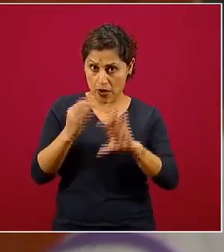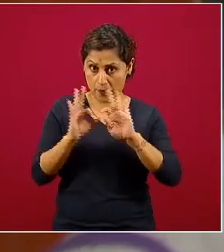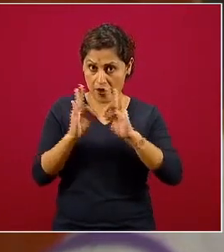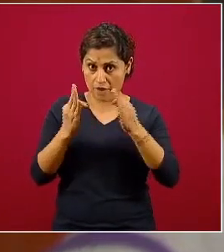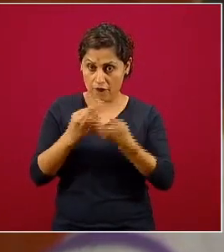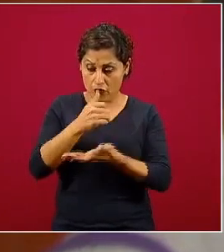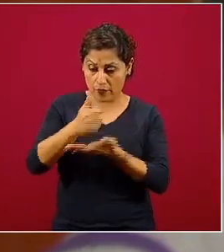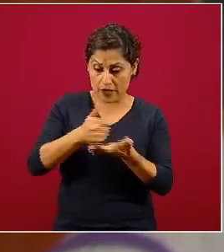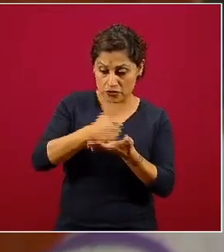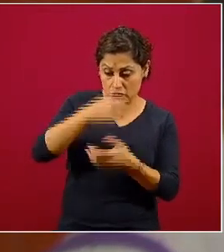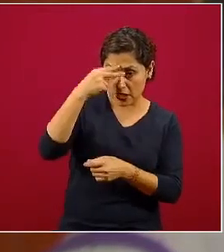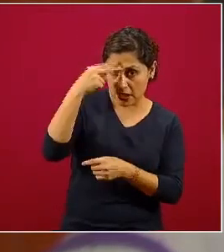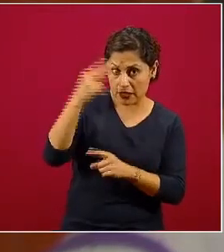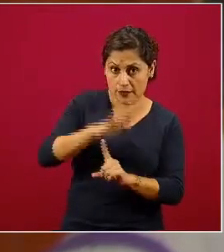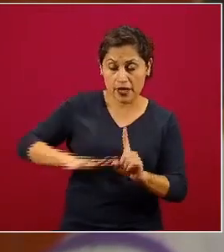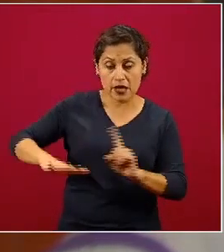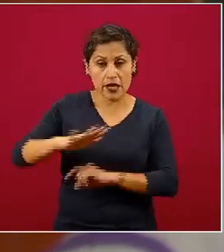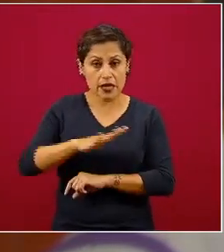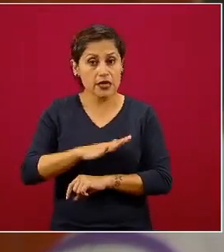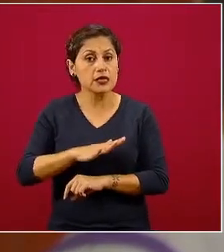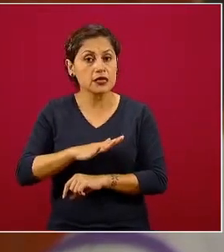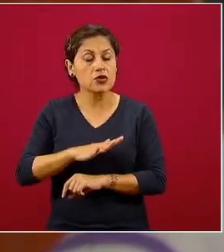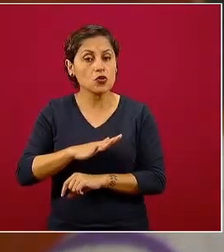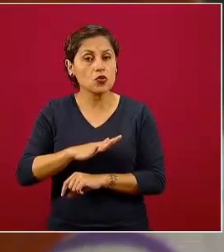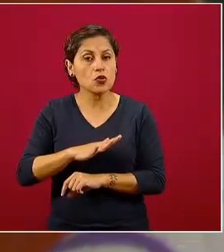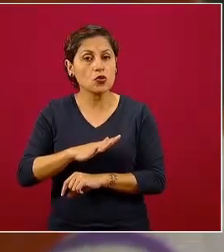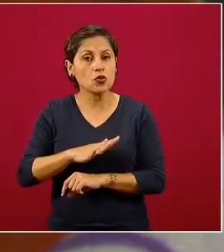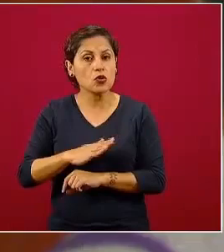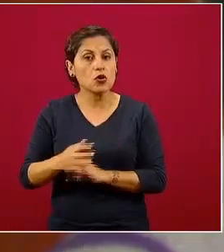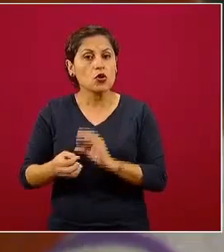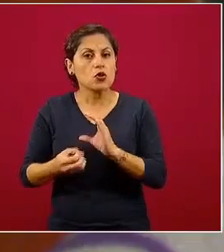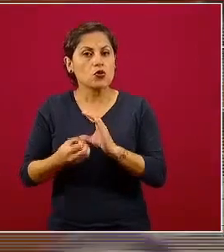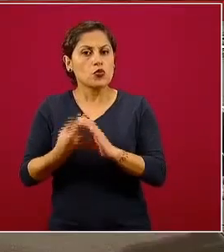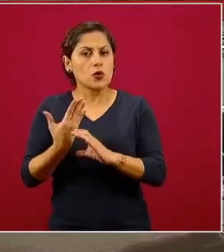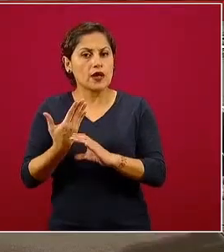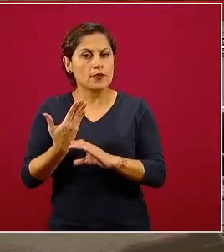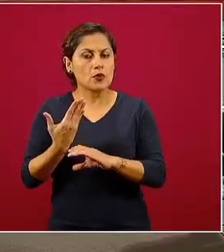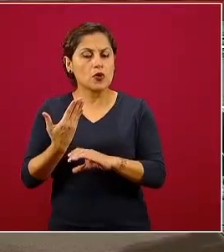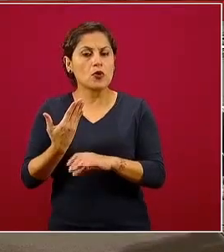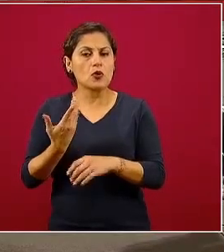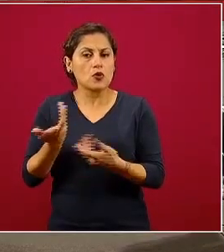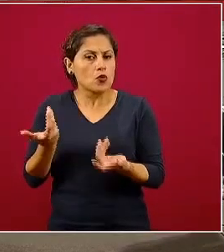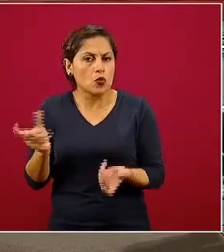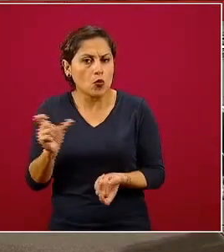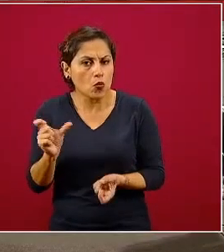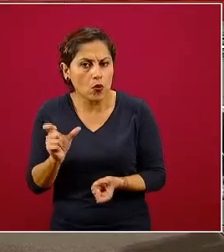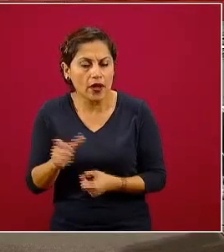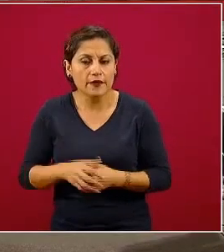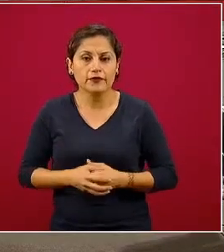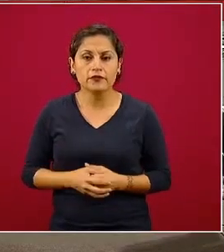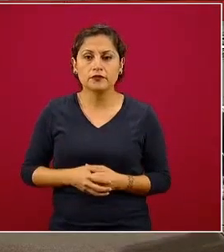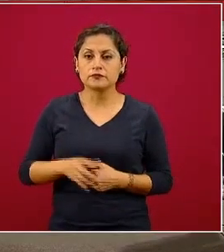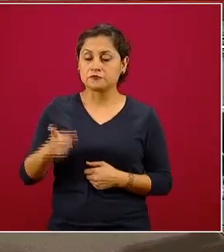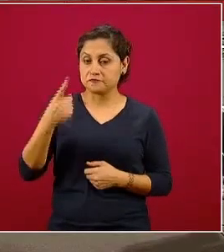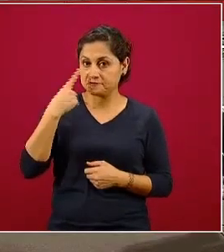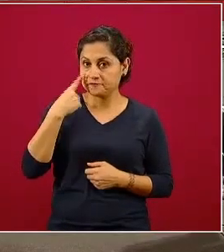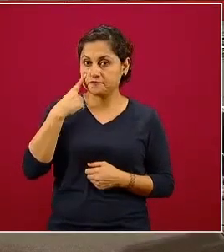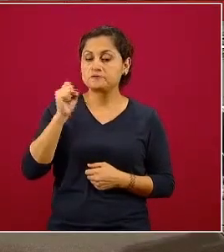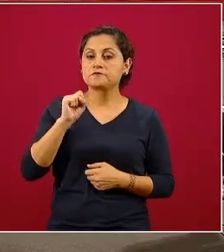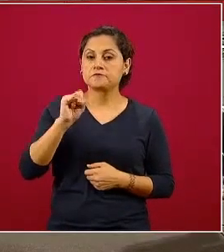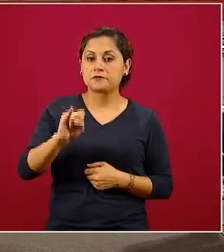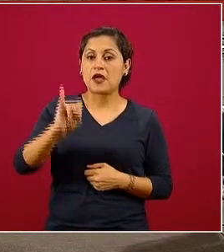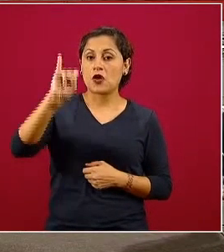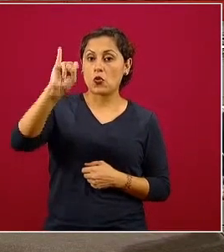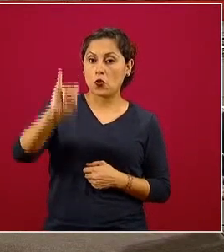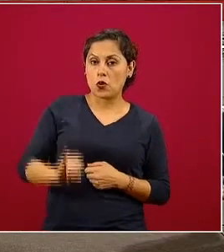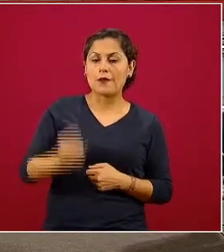o si habrá una actualización y cuándo sería. Por favor. Con mucho gusto. Generalmente los jueves, antes la teníamos